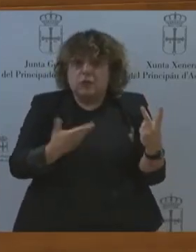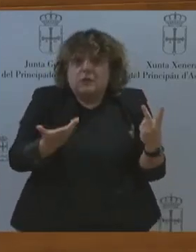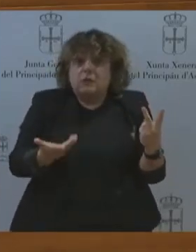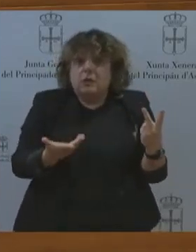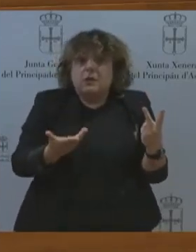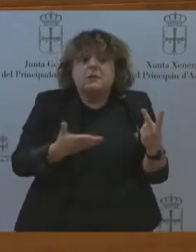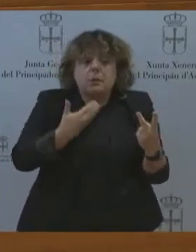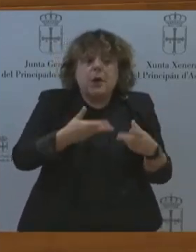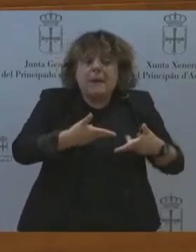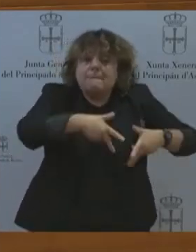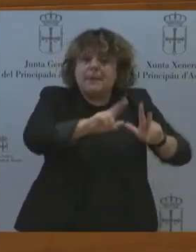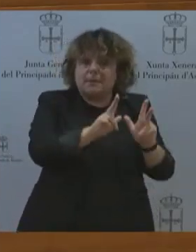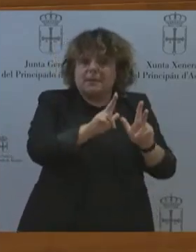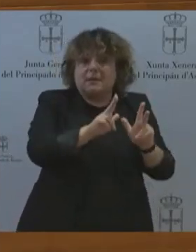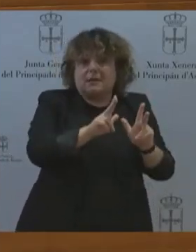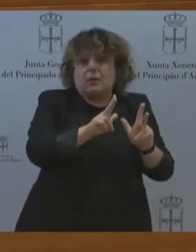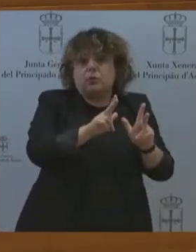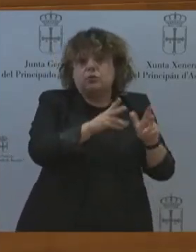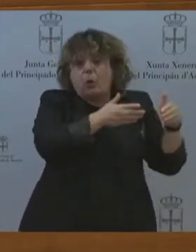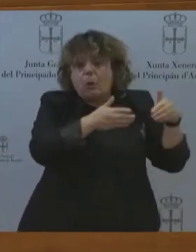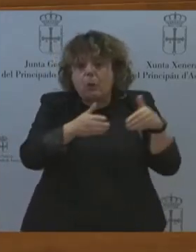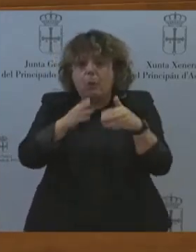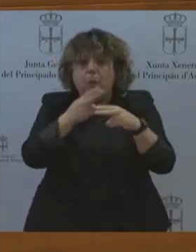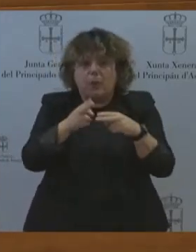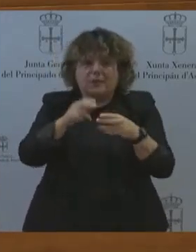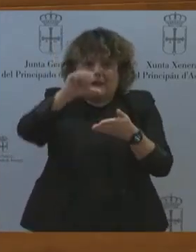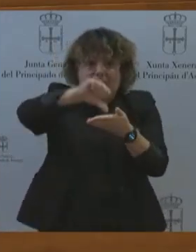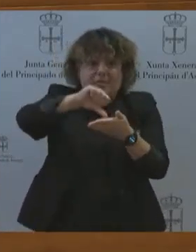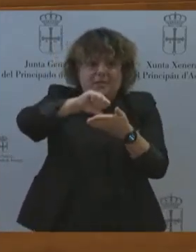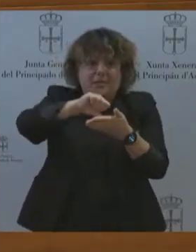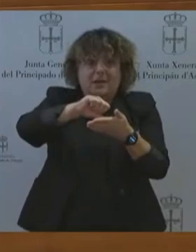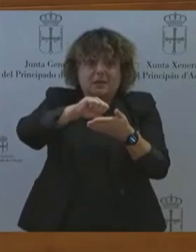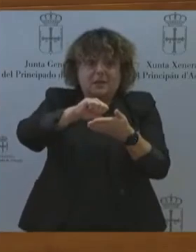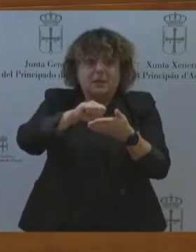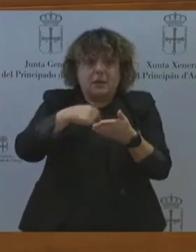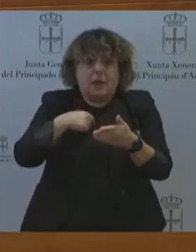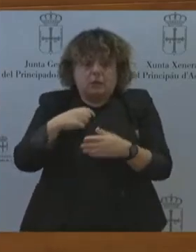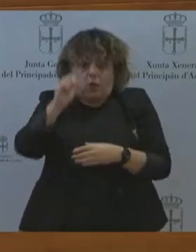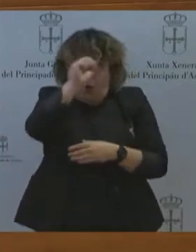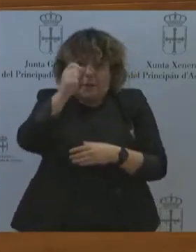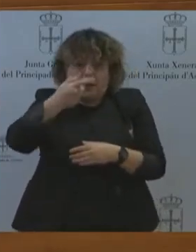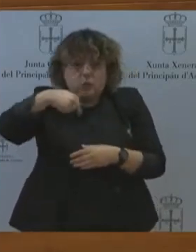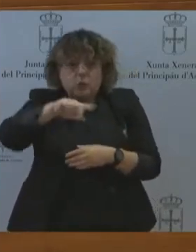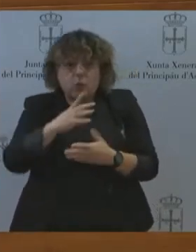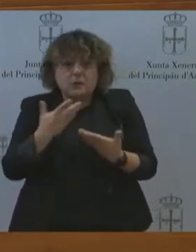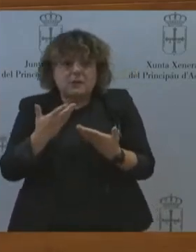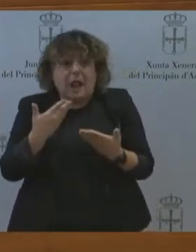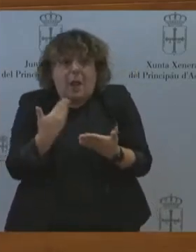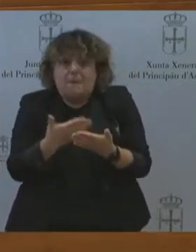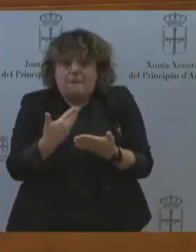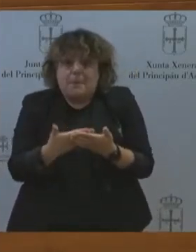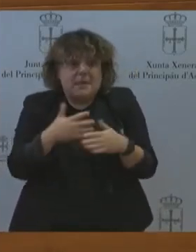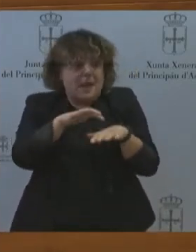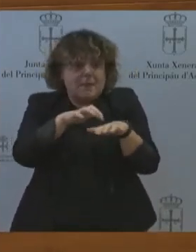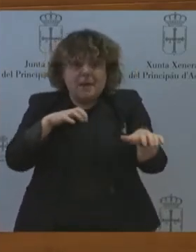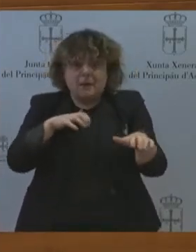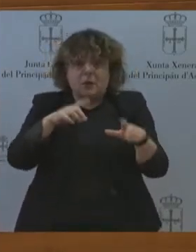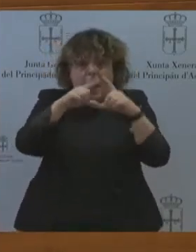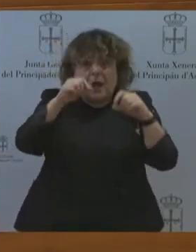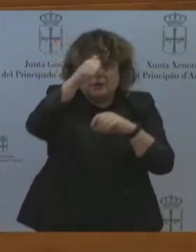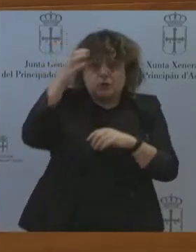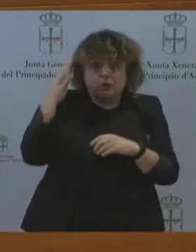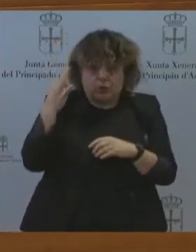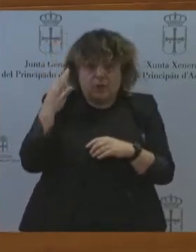Que es lo que, a nuestro juicio, han pedido, sin duda, una importantísima mayoría de asturianos en las urnas. Pues le recuerdo de nuevo,